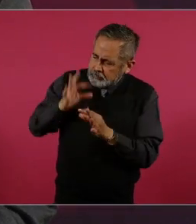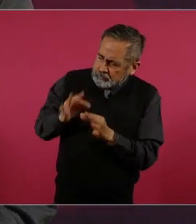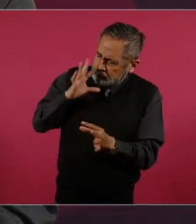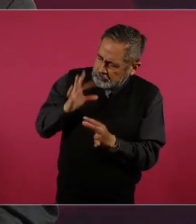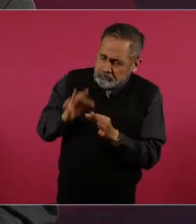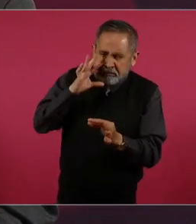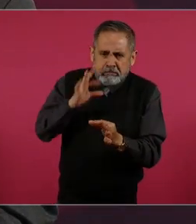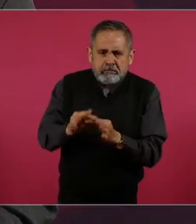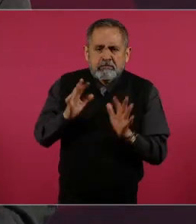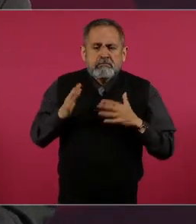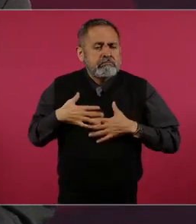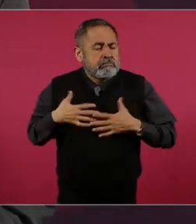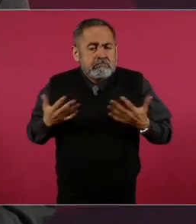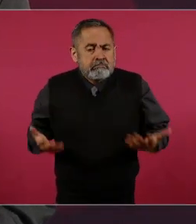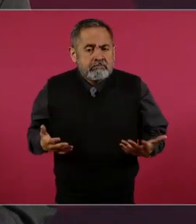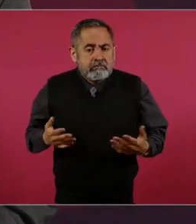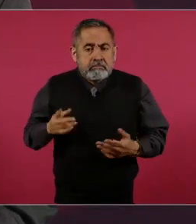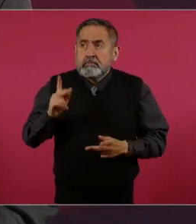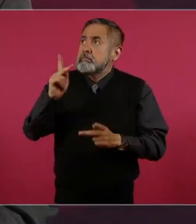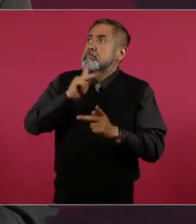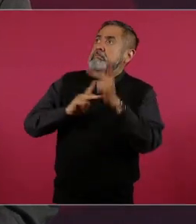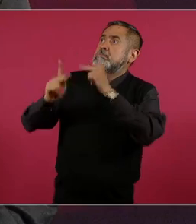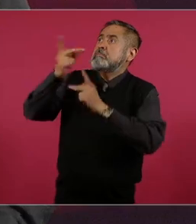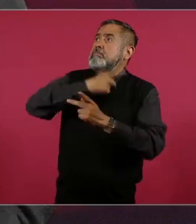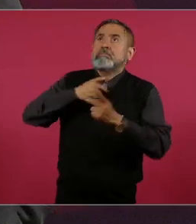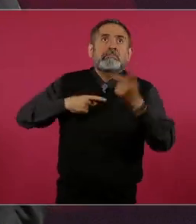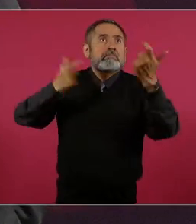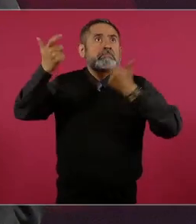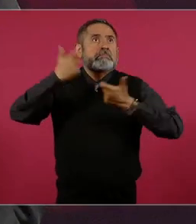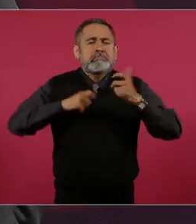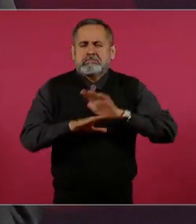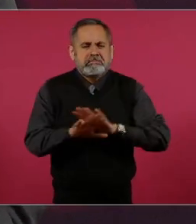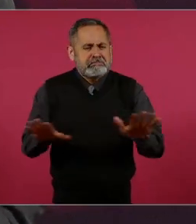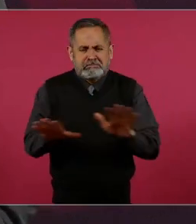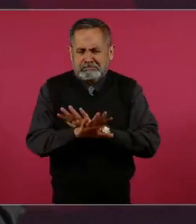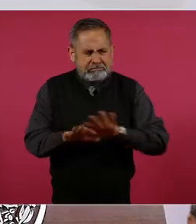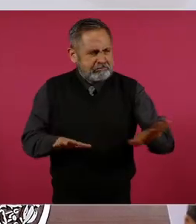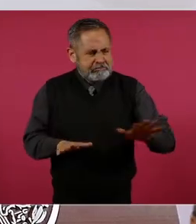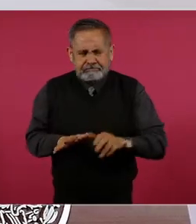Y no hemos endeudado al país. ¿Qué nos ha dado?